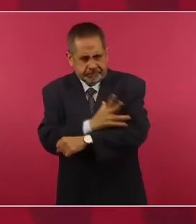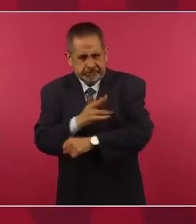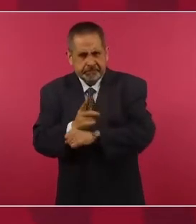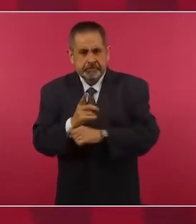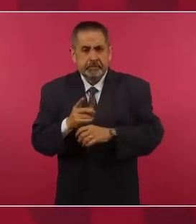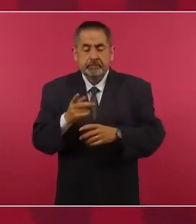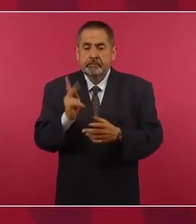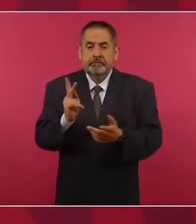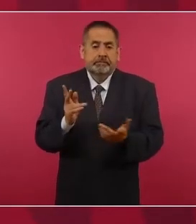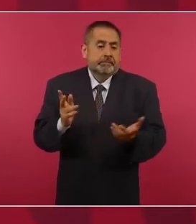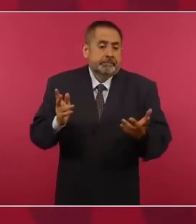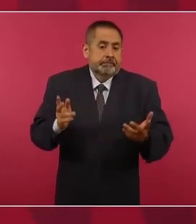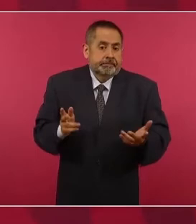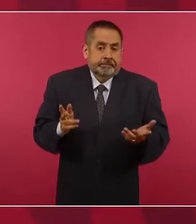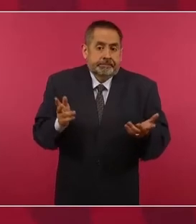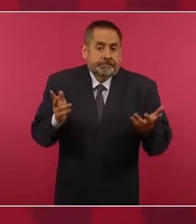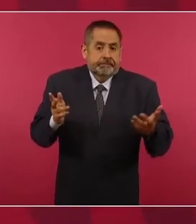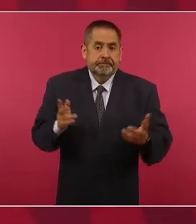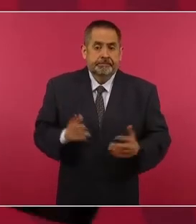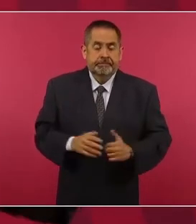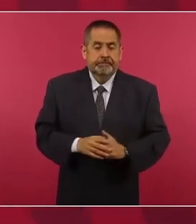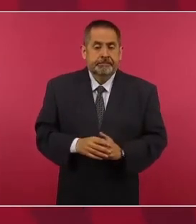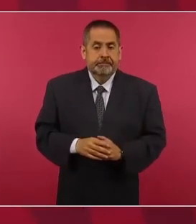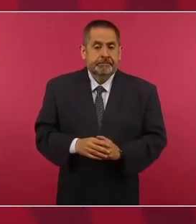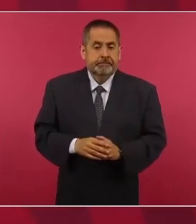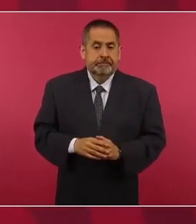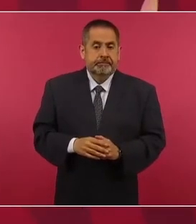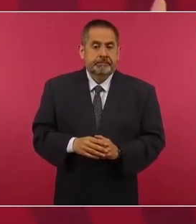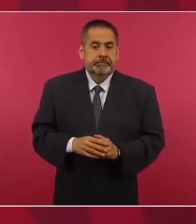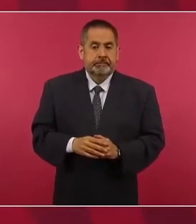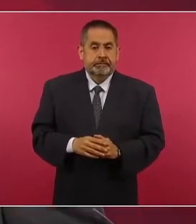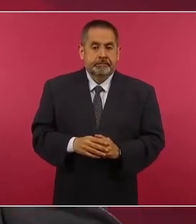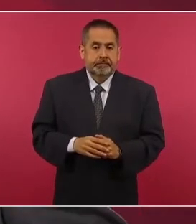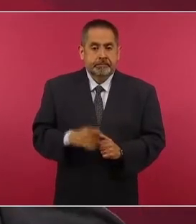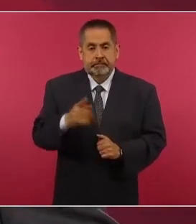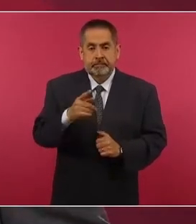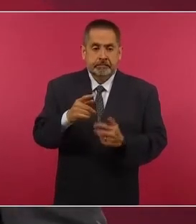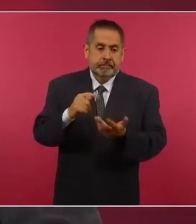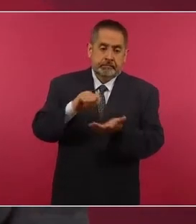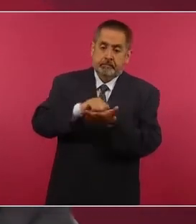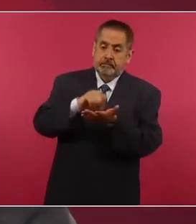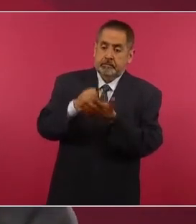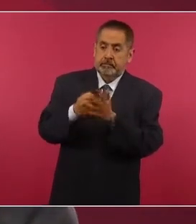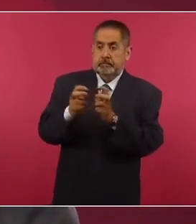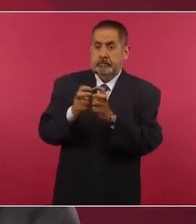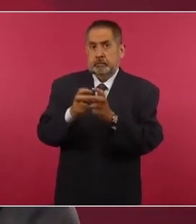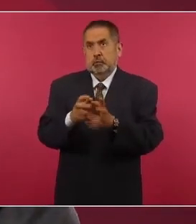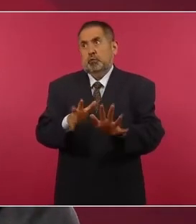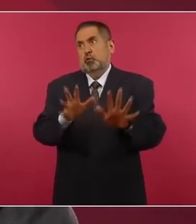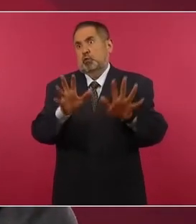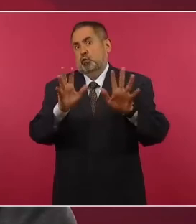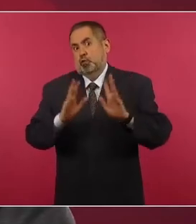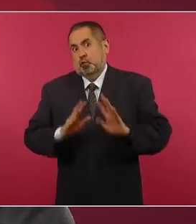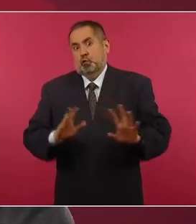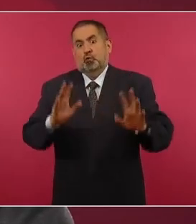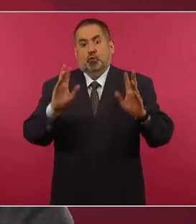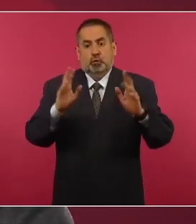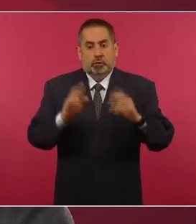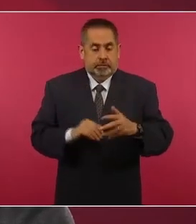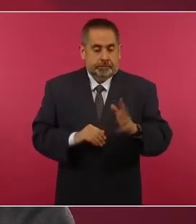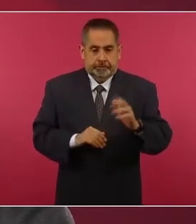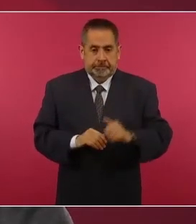pero es Tamaulipas. Nada